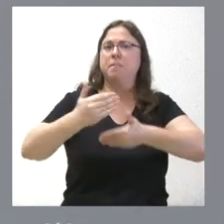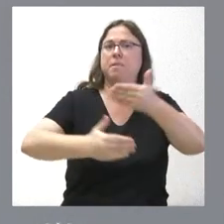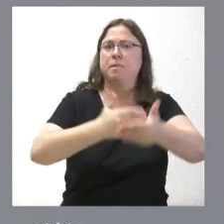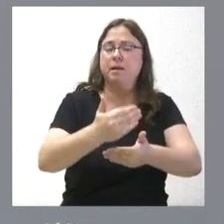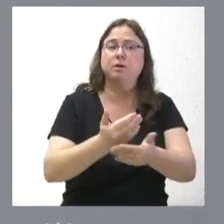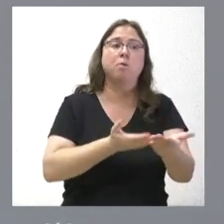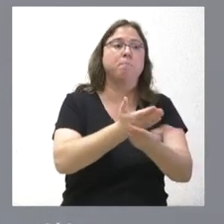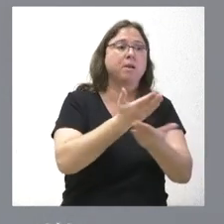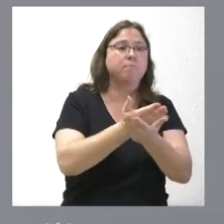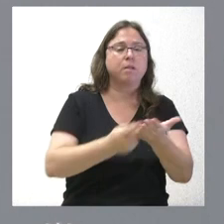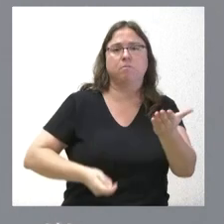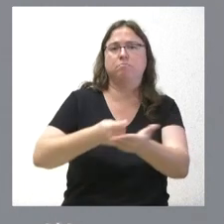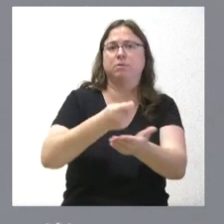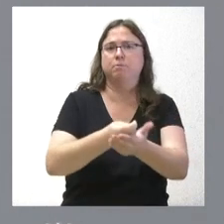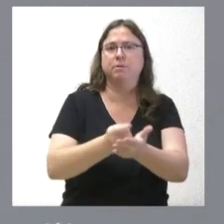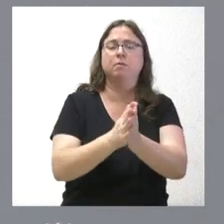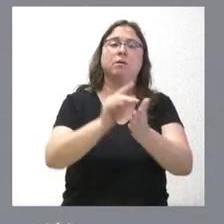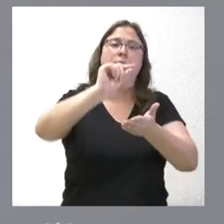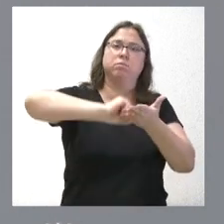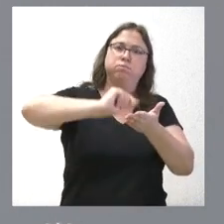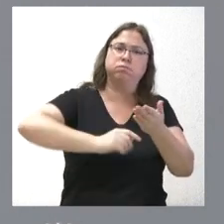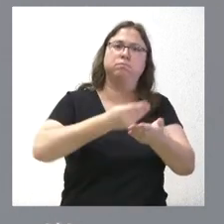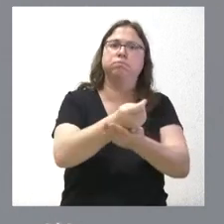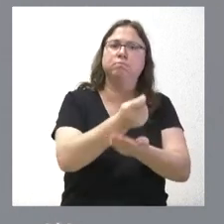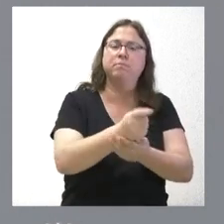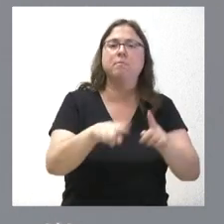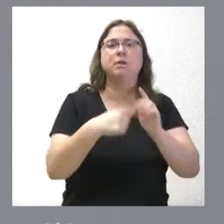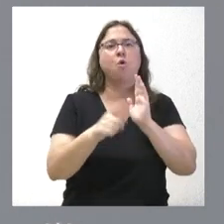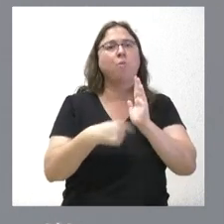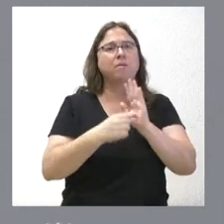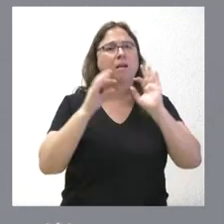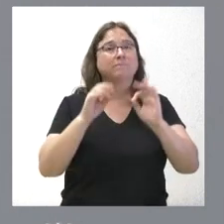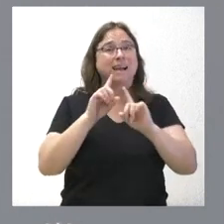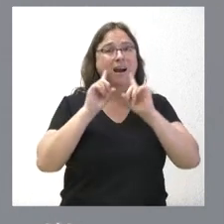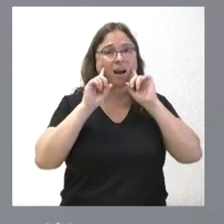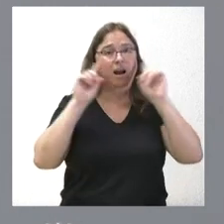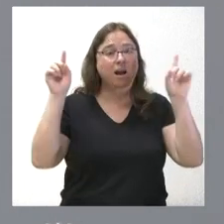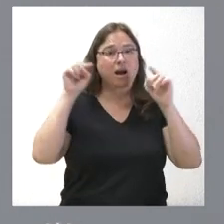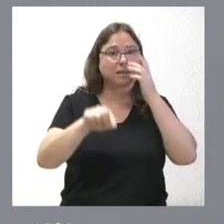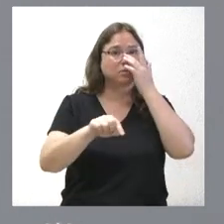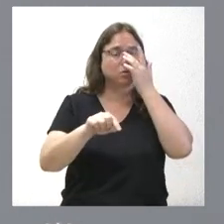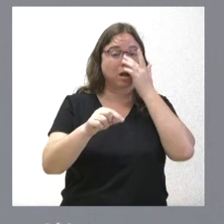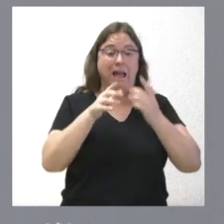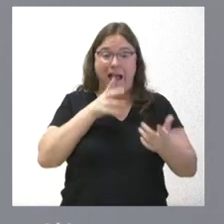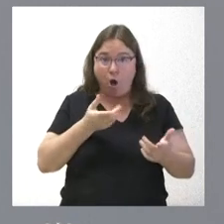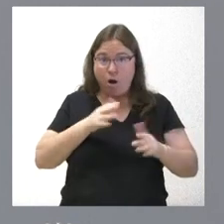que se presentaban estas solicitudes y se iban complementando y completando. En este caso la aportación son